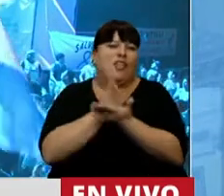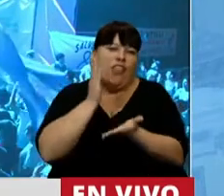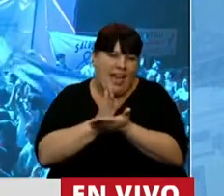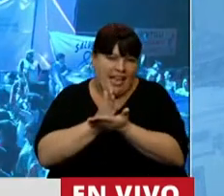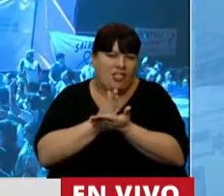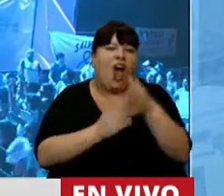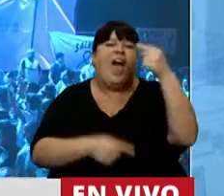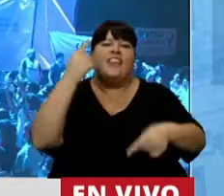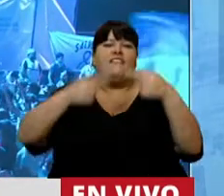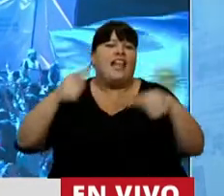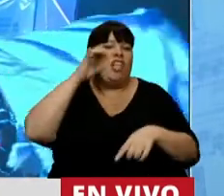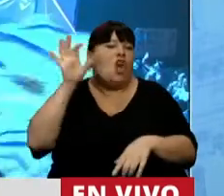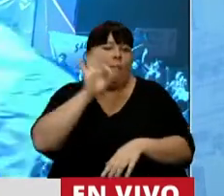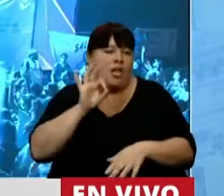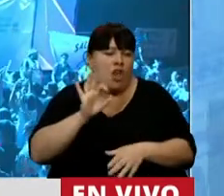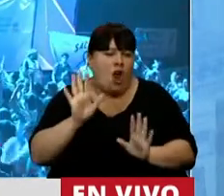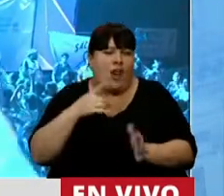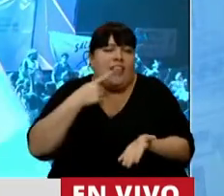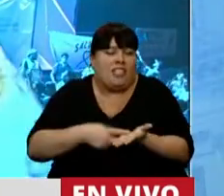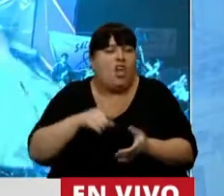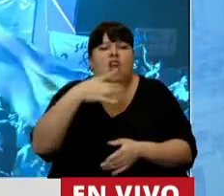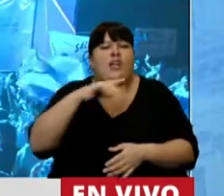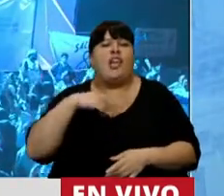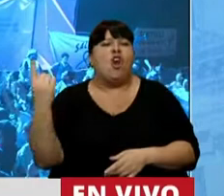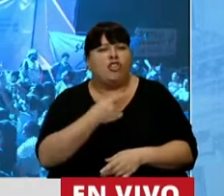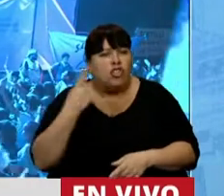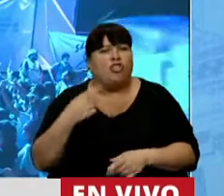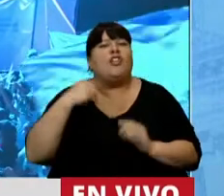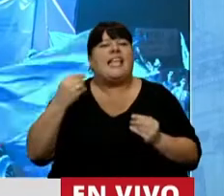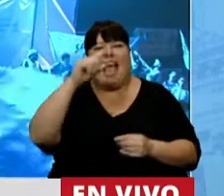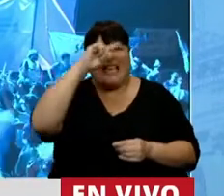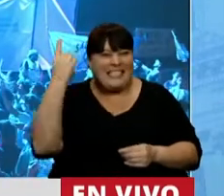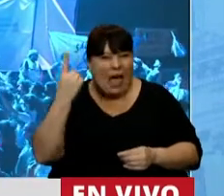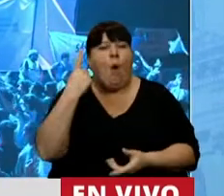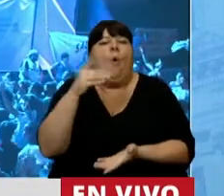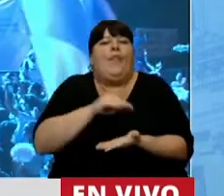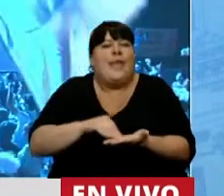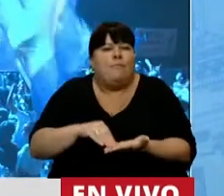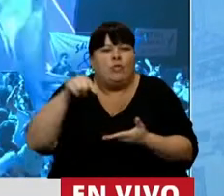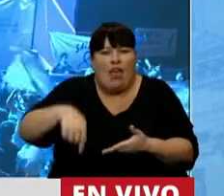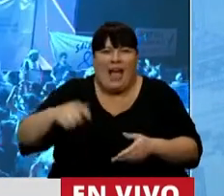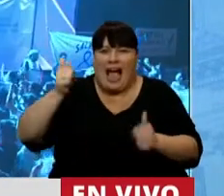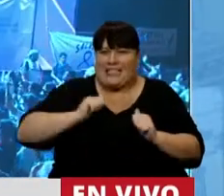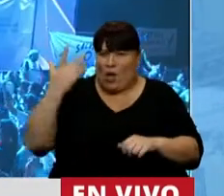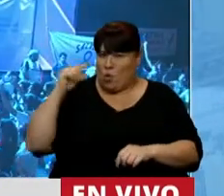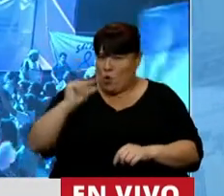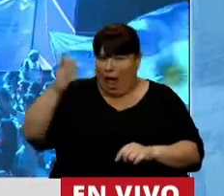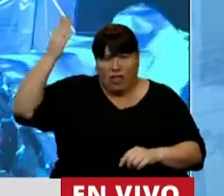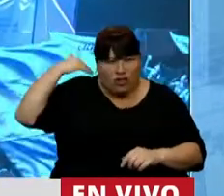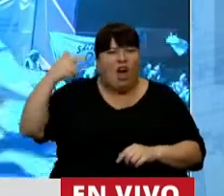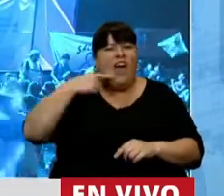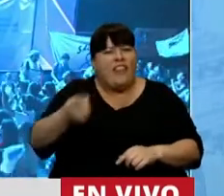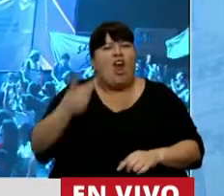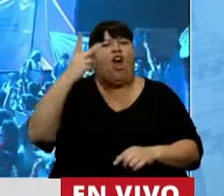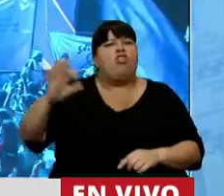a las distintas miradas, sin entender que nosotros y nosotras somos el Estado. Un diputado acá sentado hace un rato largo dijo,